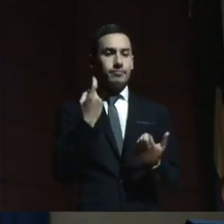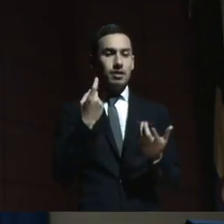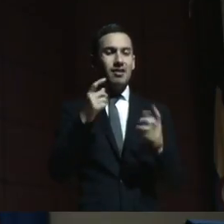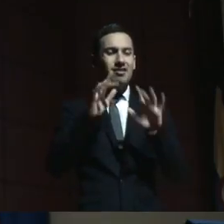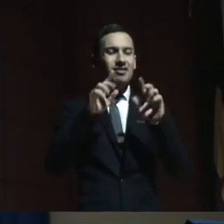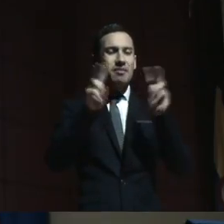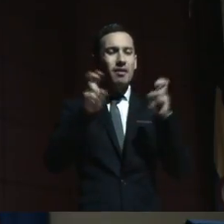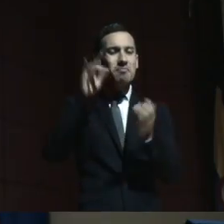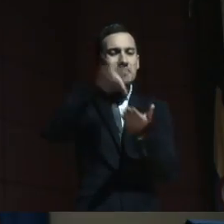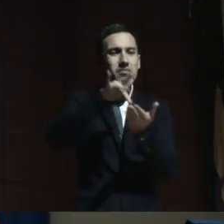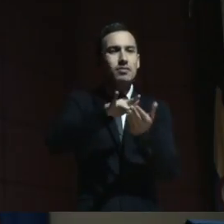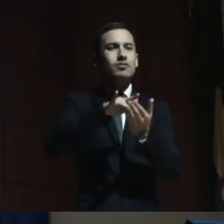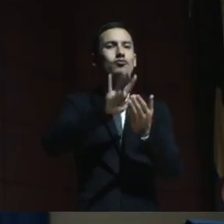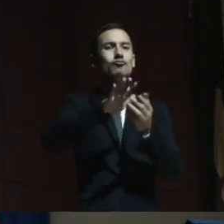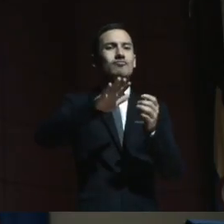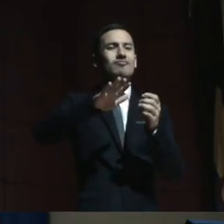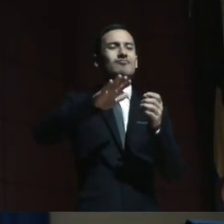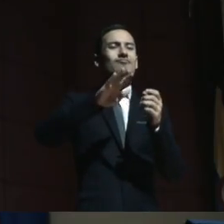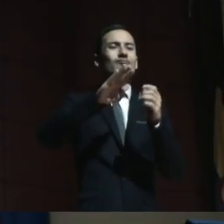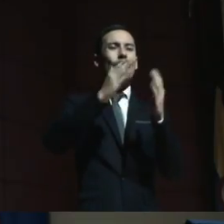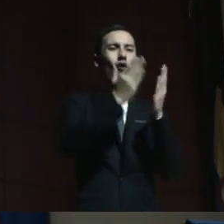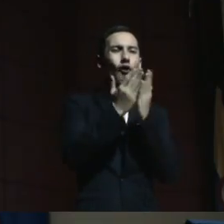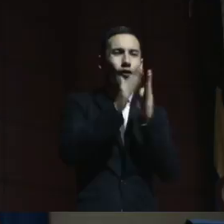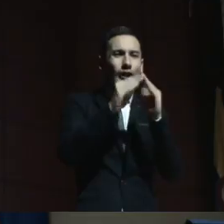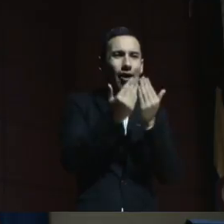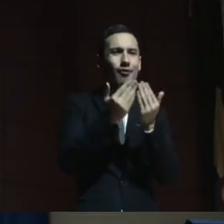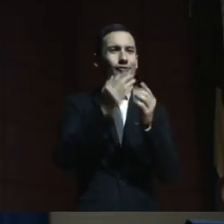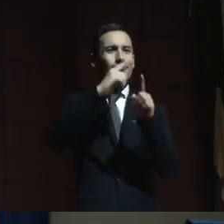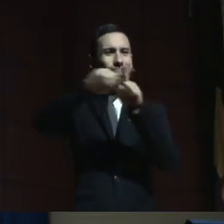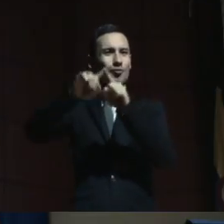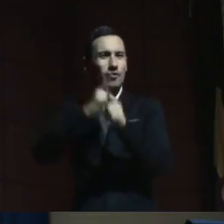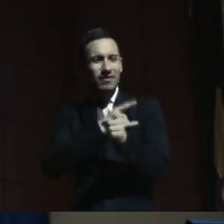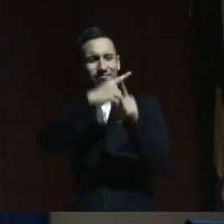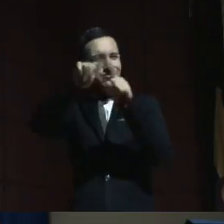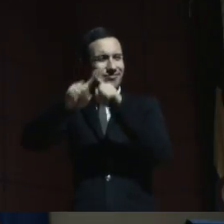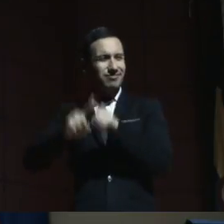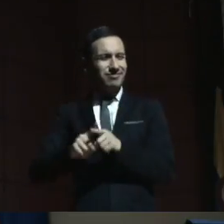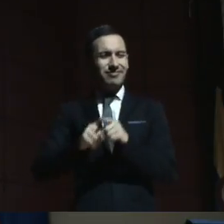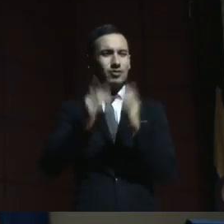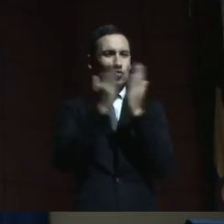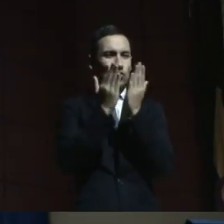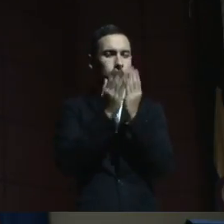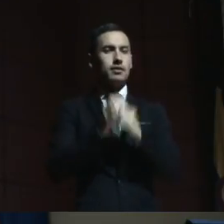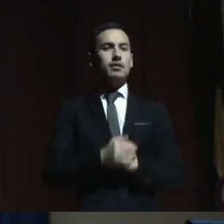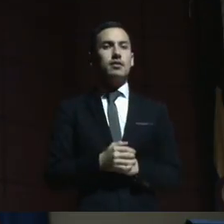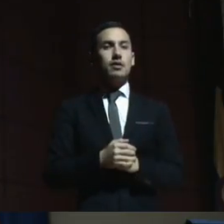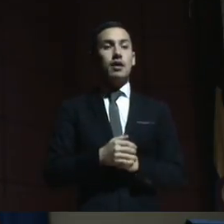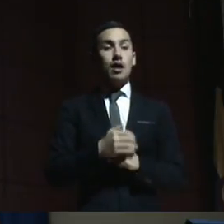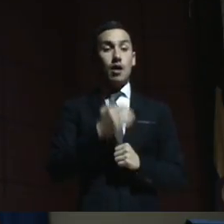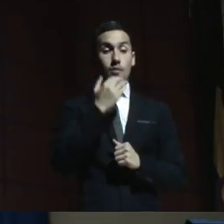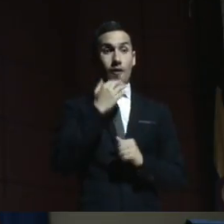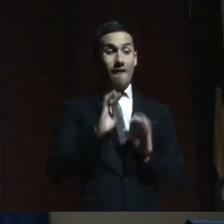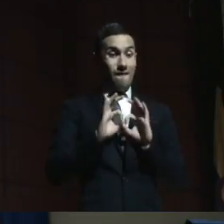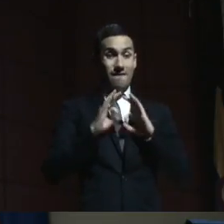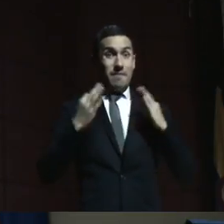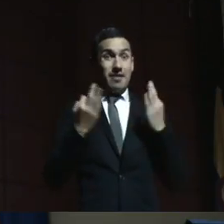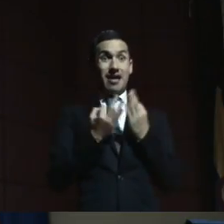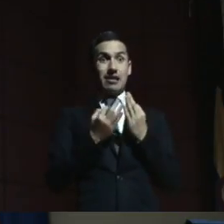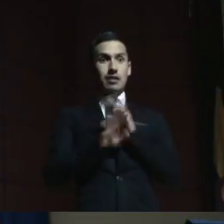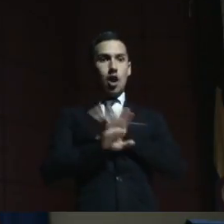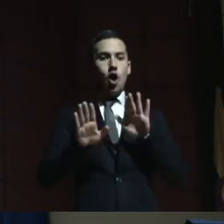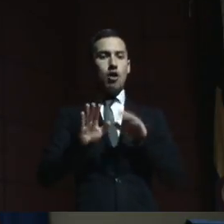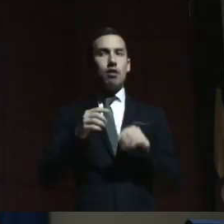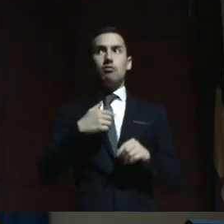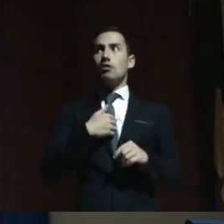en el entorno escolar. Son institucionalizados cuando su familia ya no está, porque las decisiones las